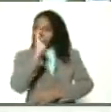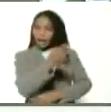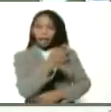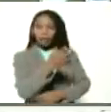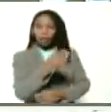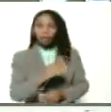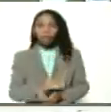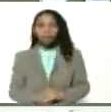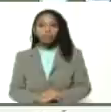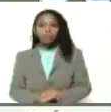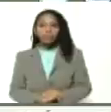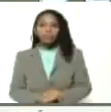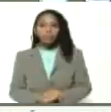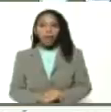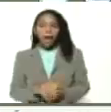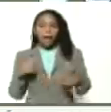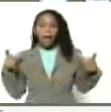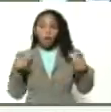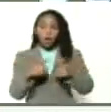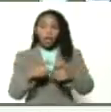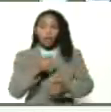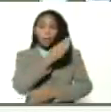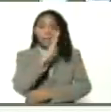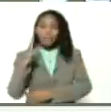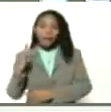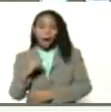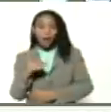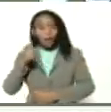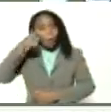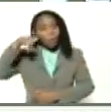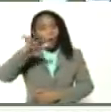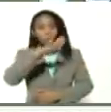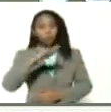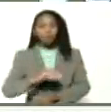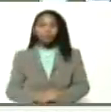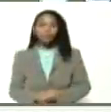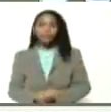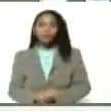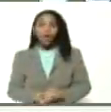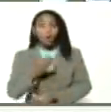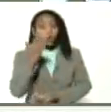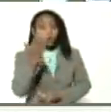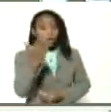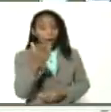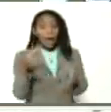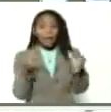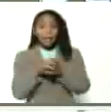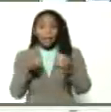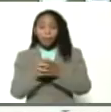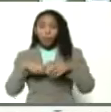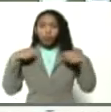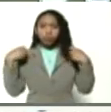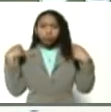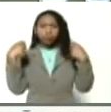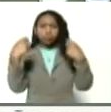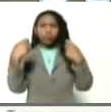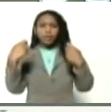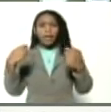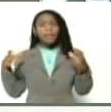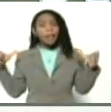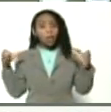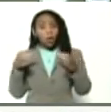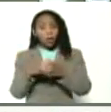en el Congreso Bicentenario de los Pueblos. Ustedes, el equipo promotor nacional del Congreso